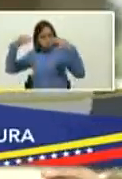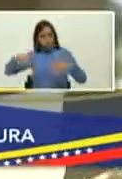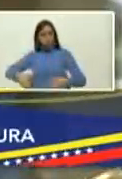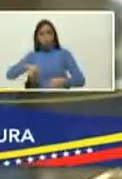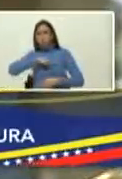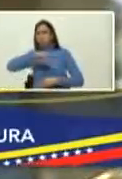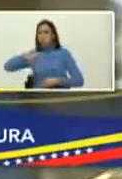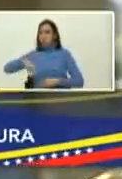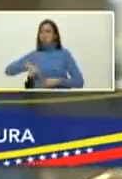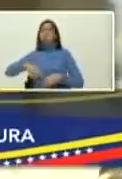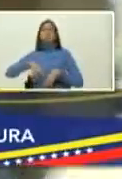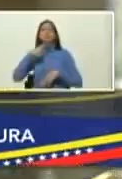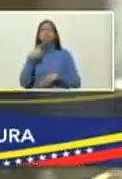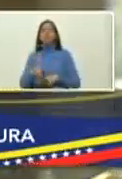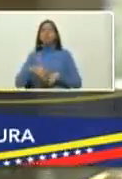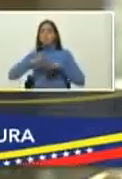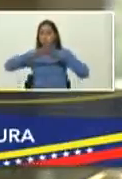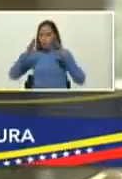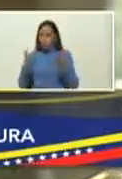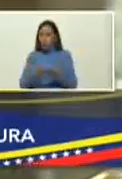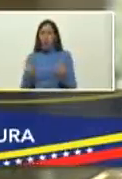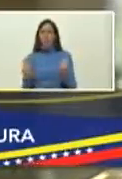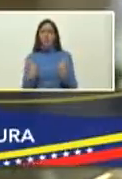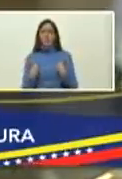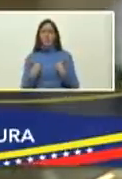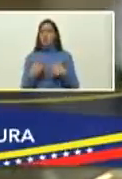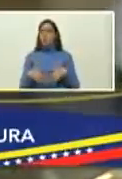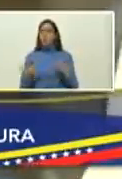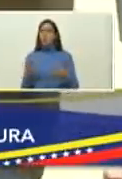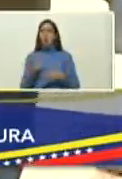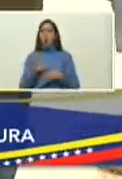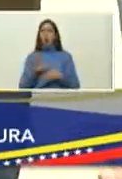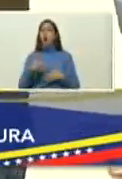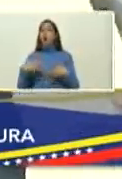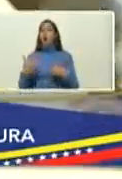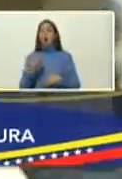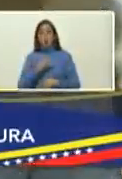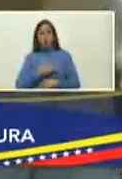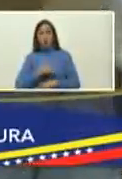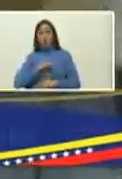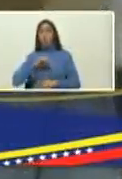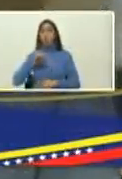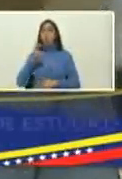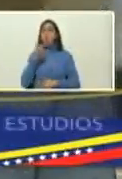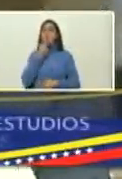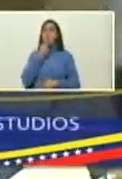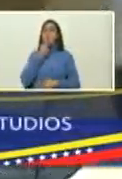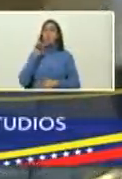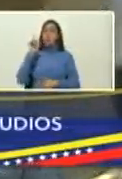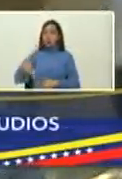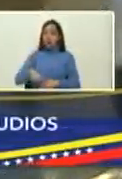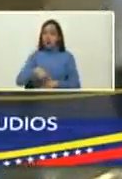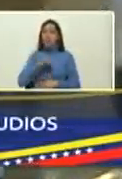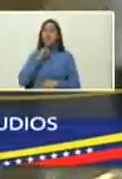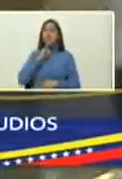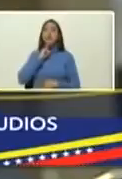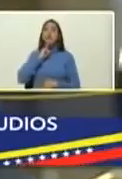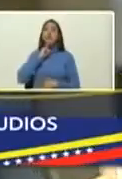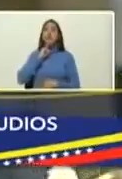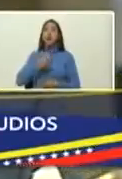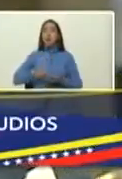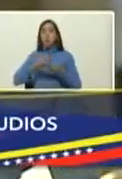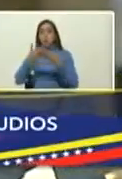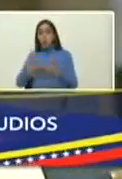un continente vivo donde el idioma castellano que trajo el